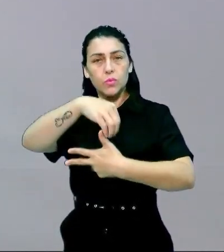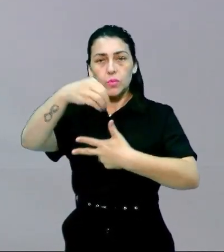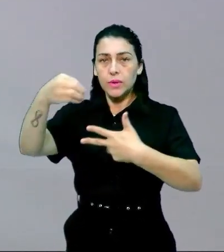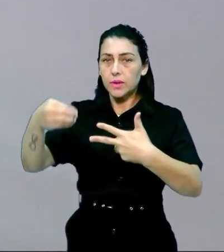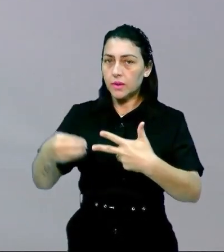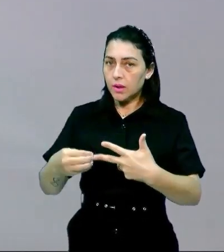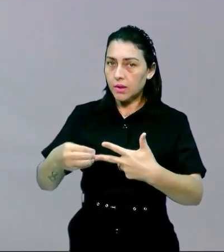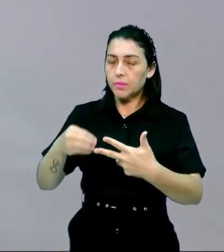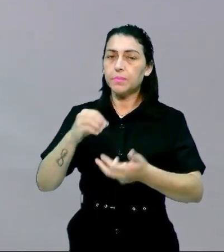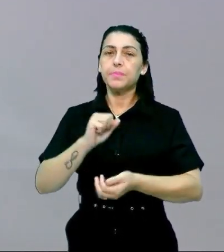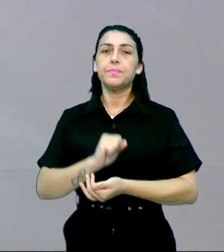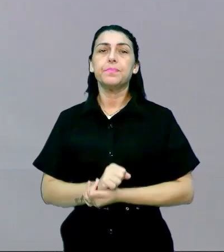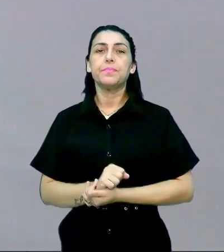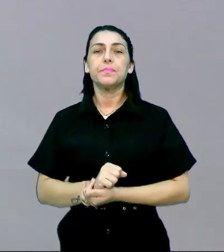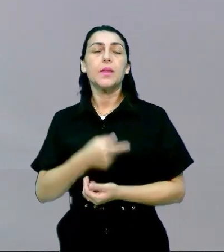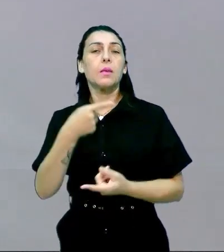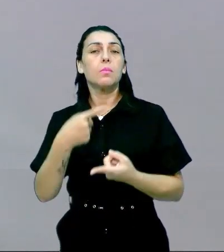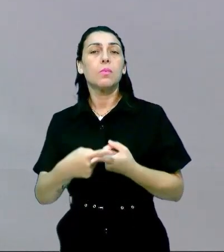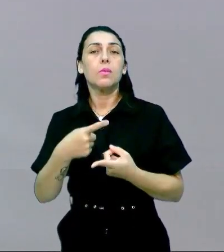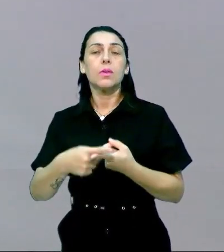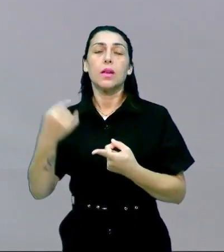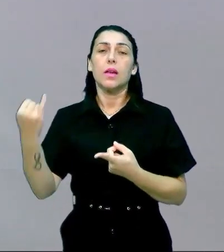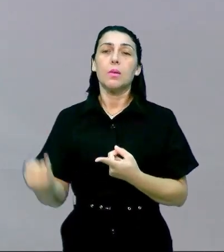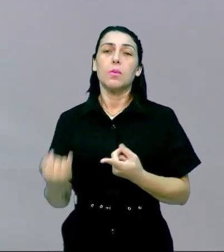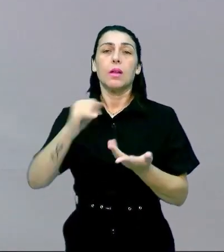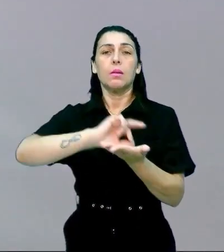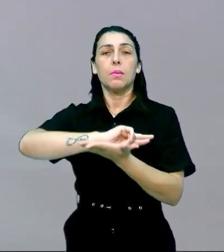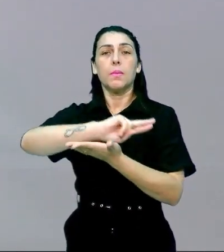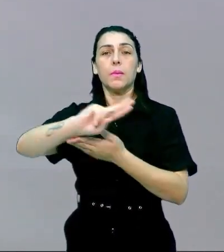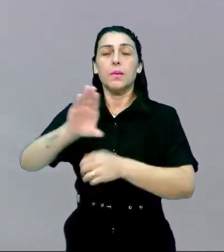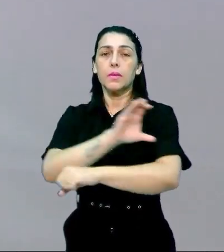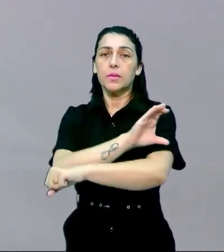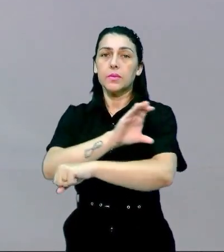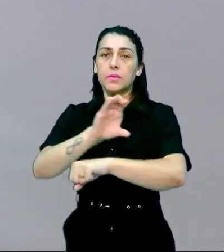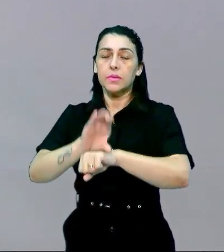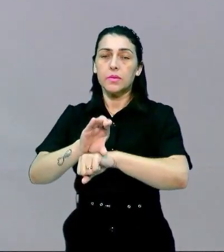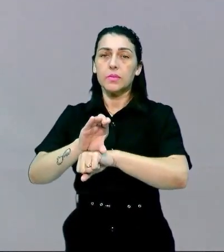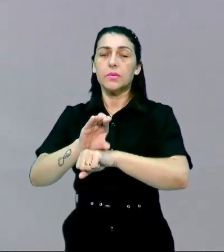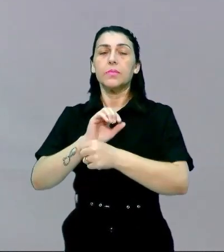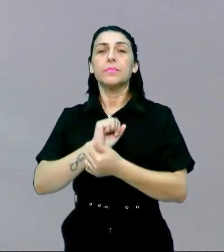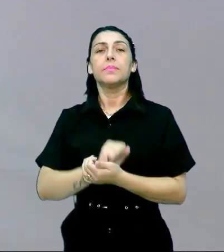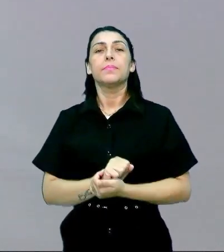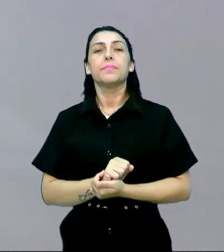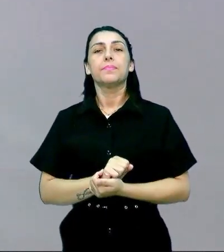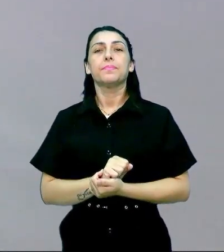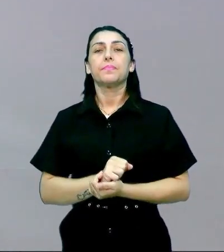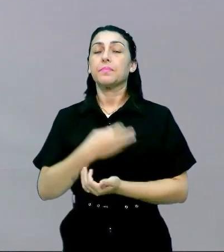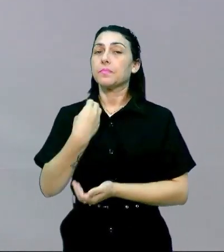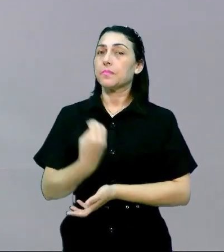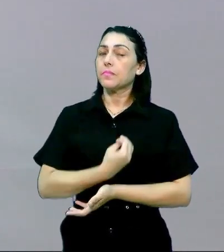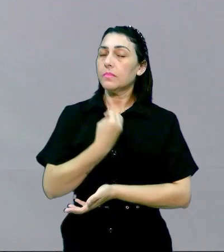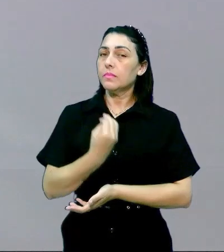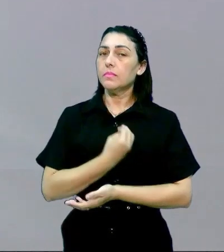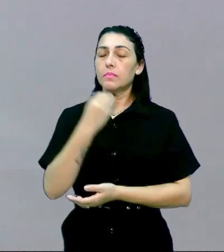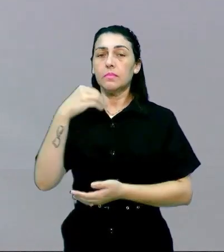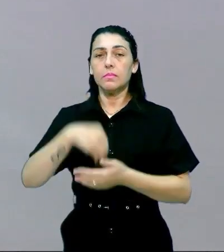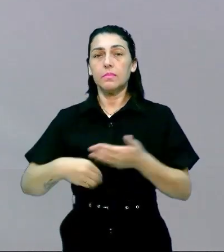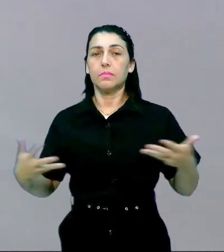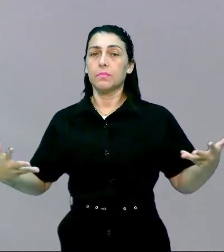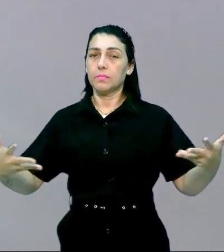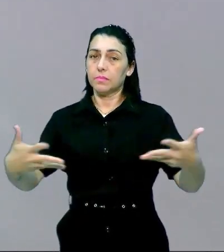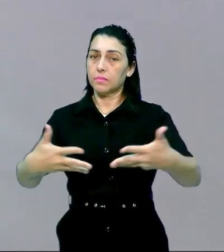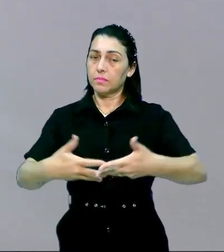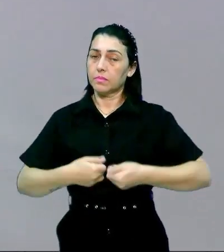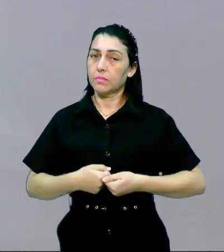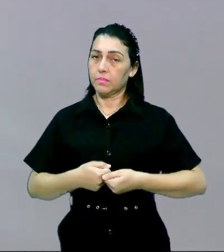enem por qué es importante la diversidad cultural la diversidad cultural esa que está presente ahí dentro de habilidad de